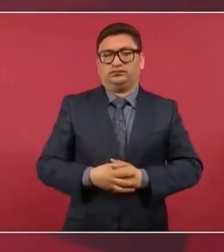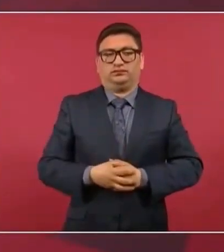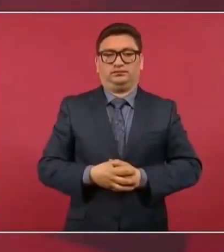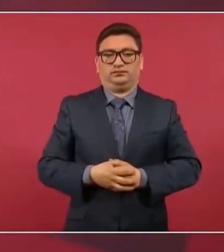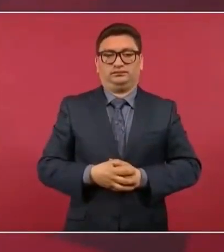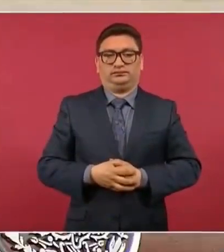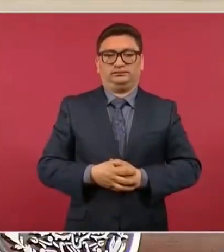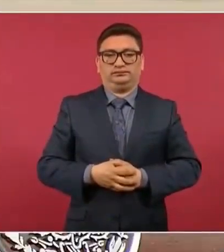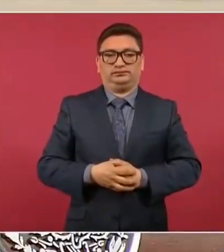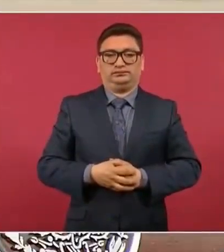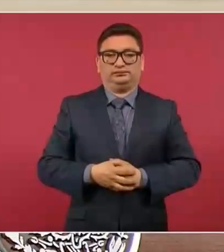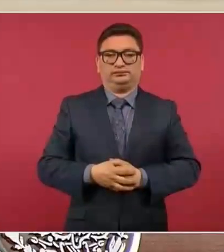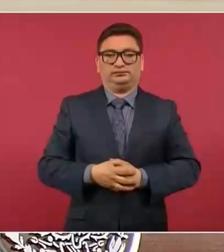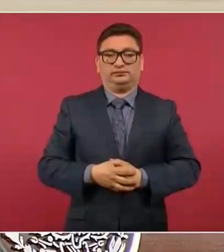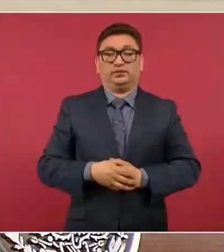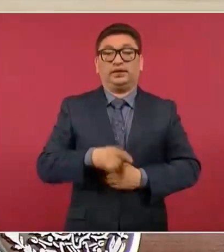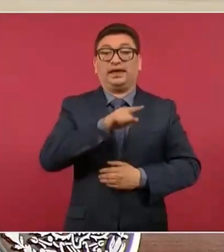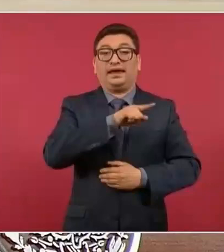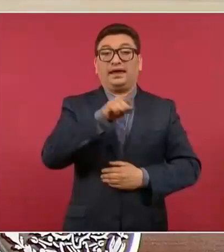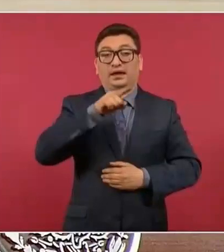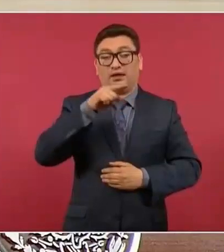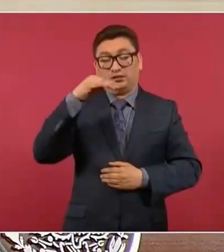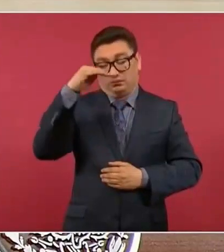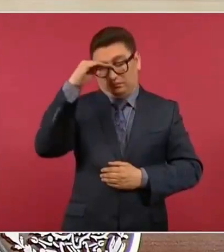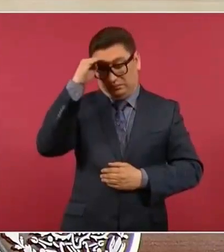con ese chip